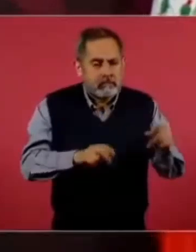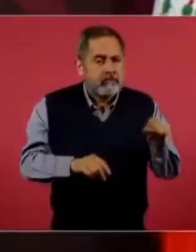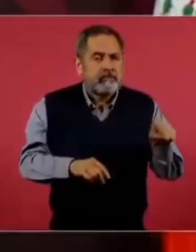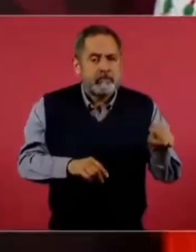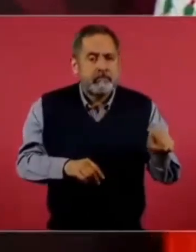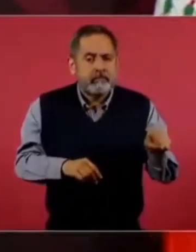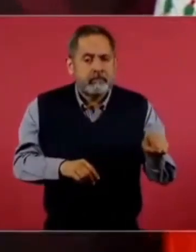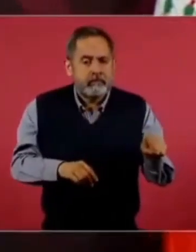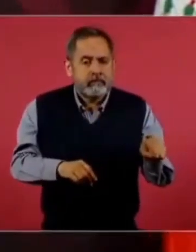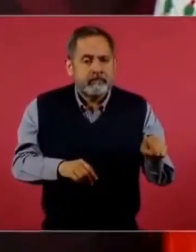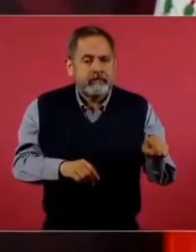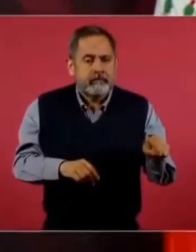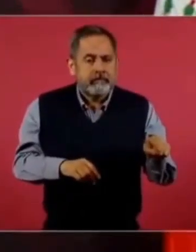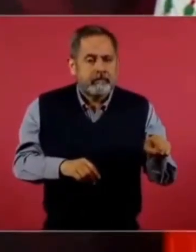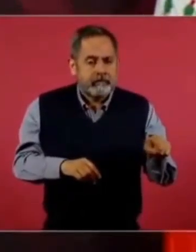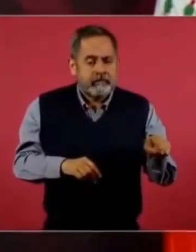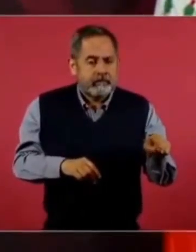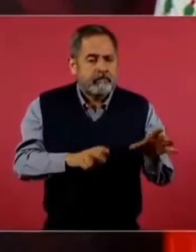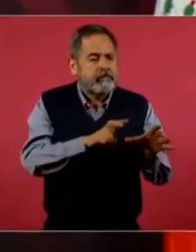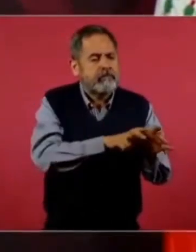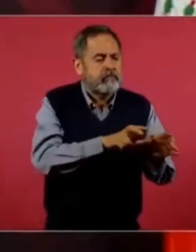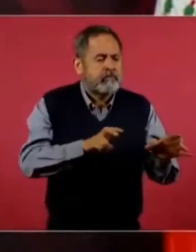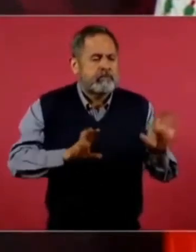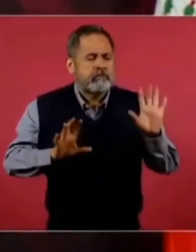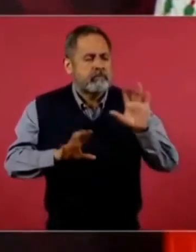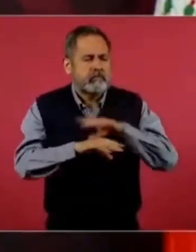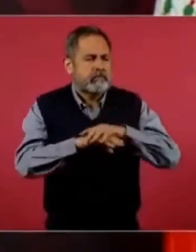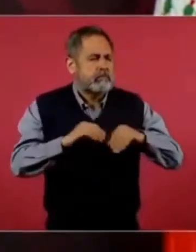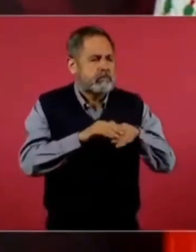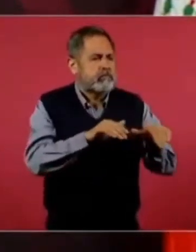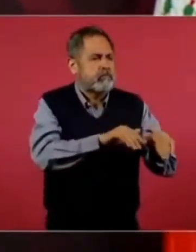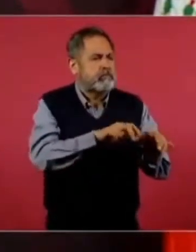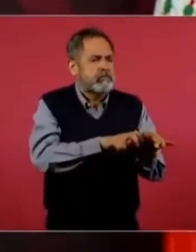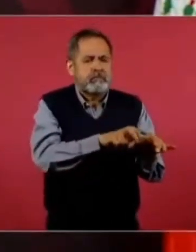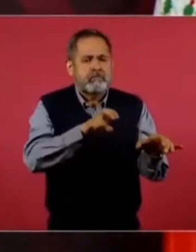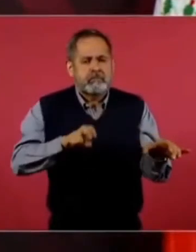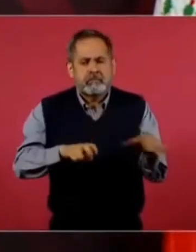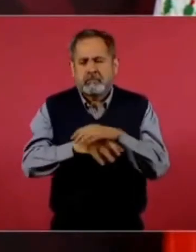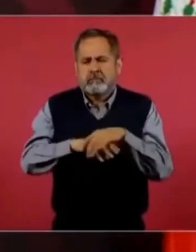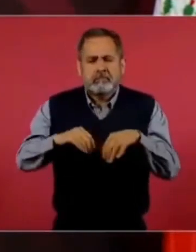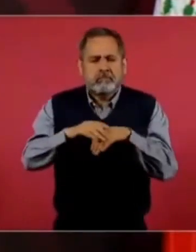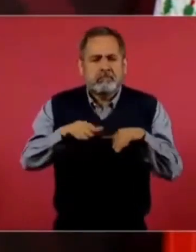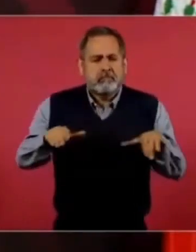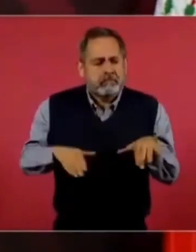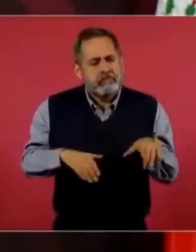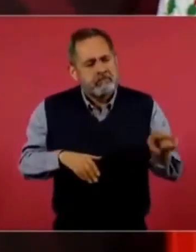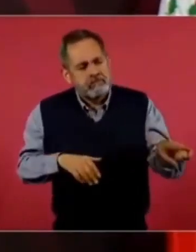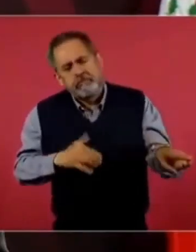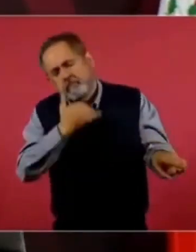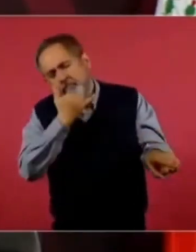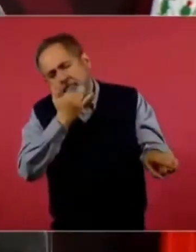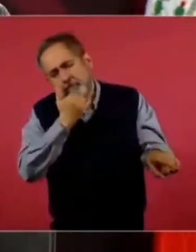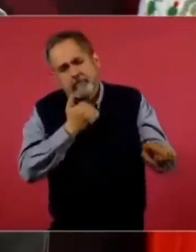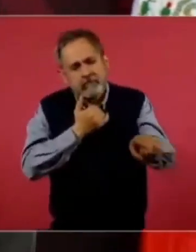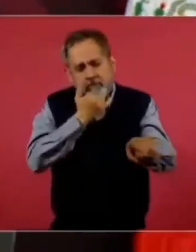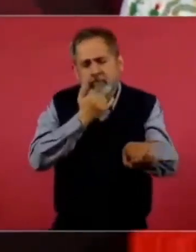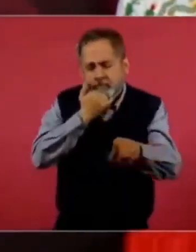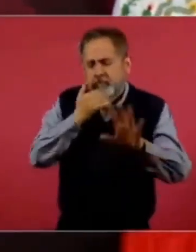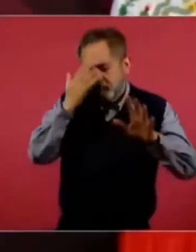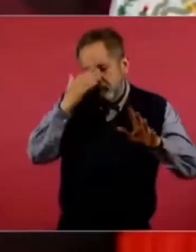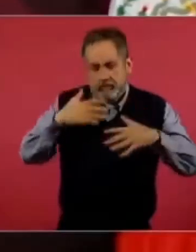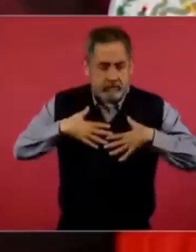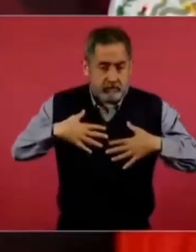moderado y crítico de los errores que se cometieron